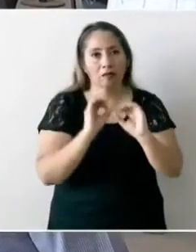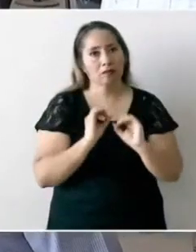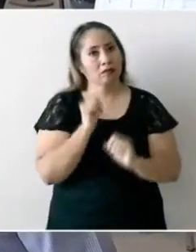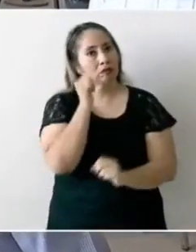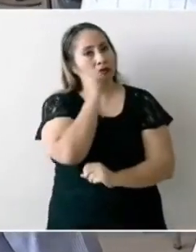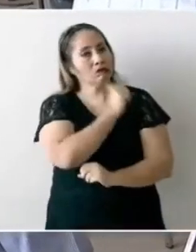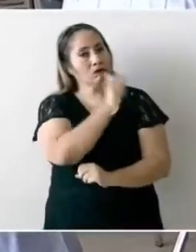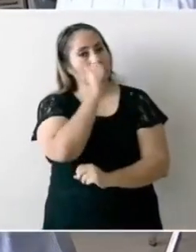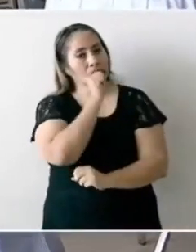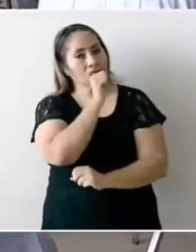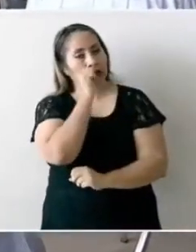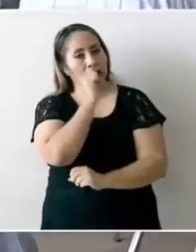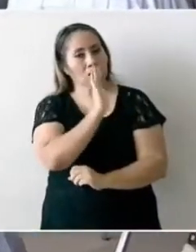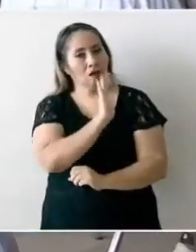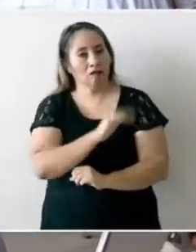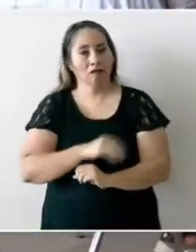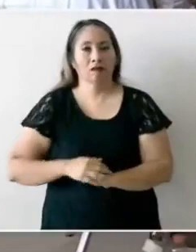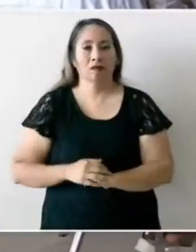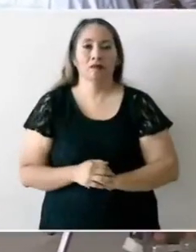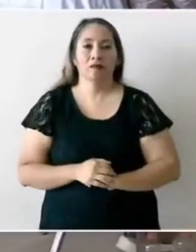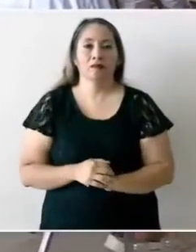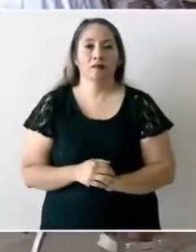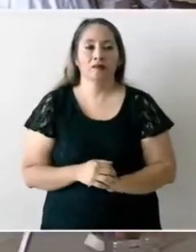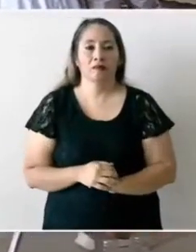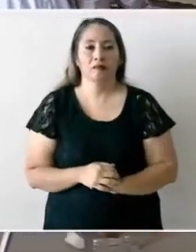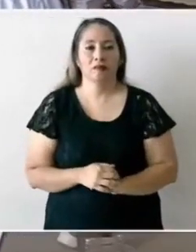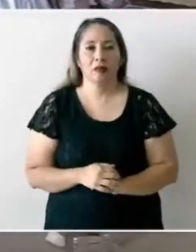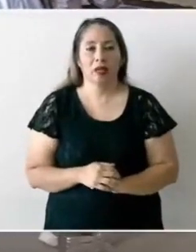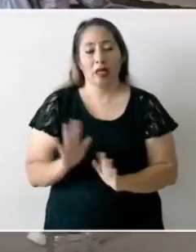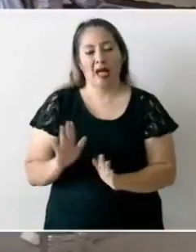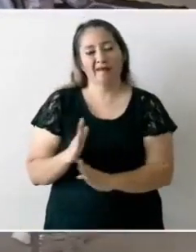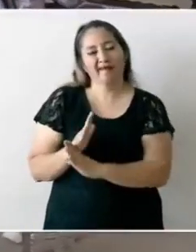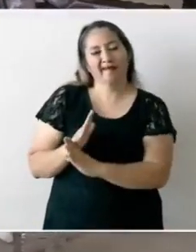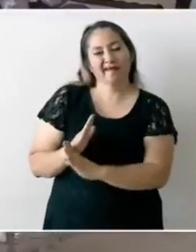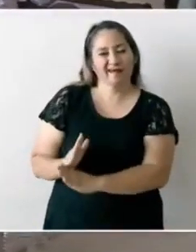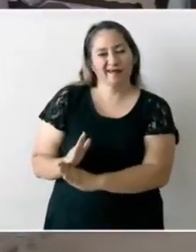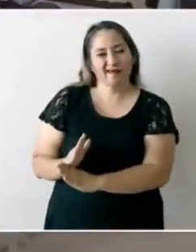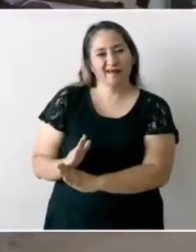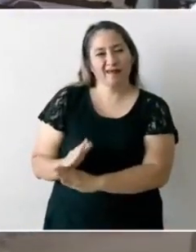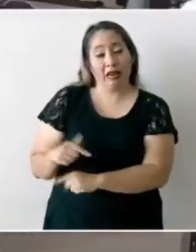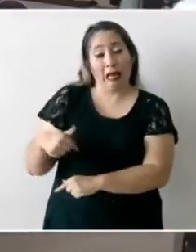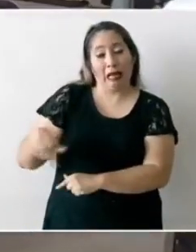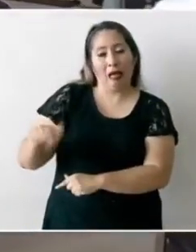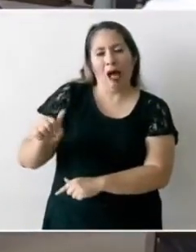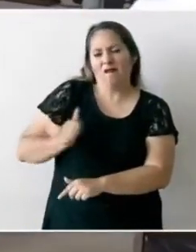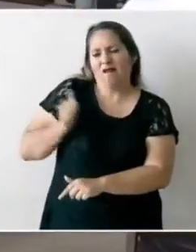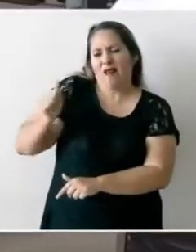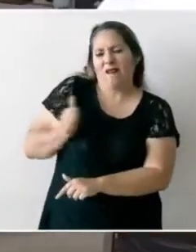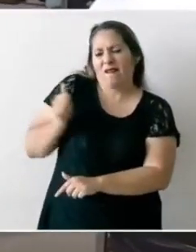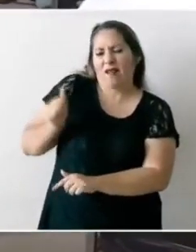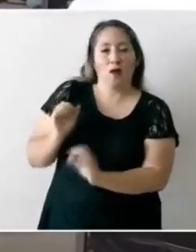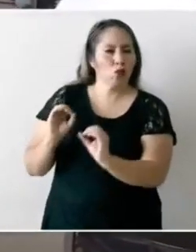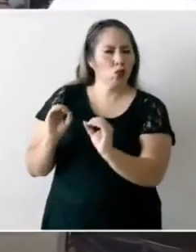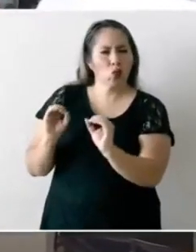y vamos a evitar esos abusos.